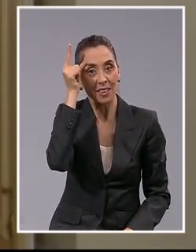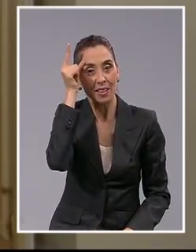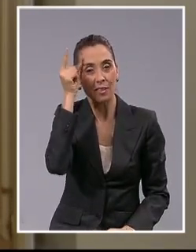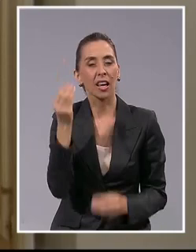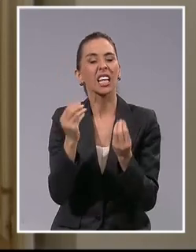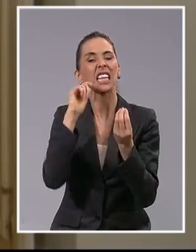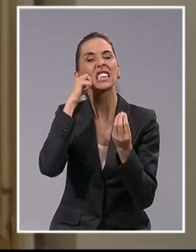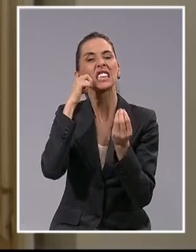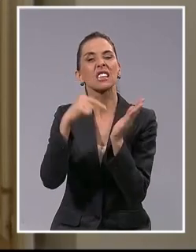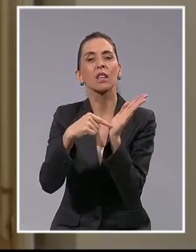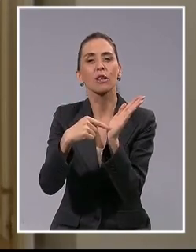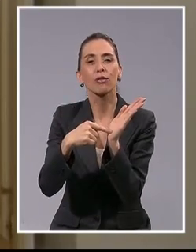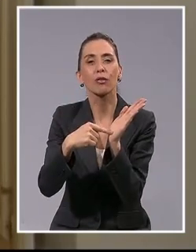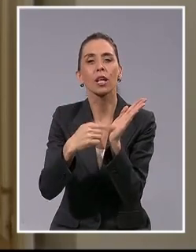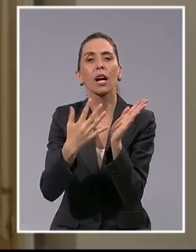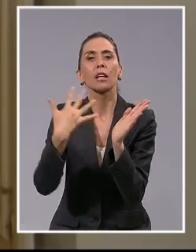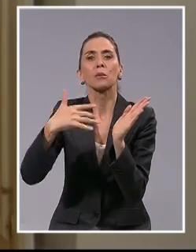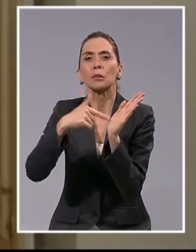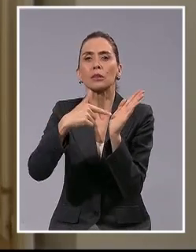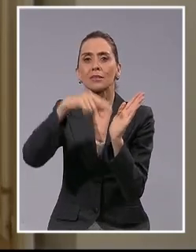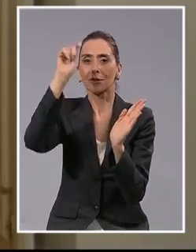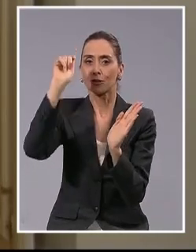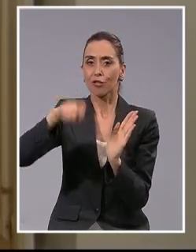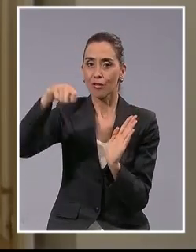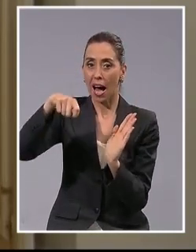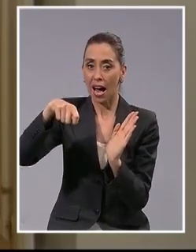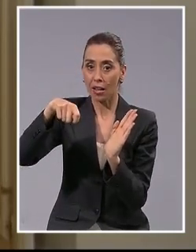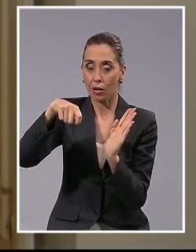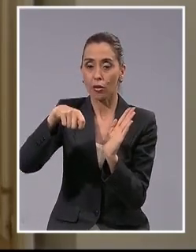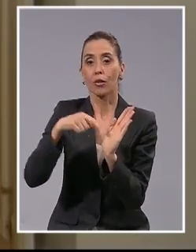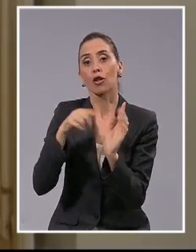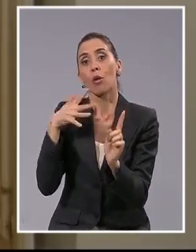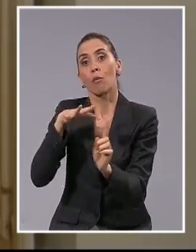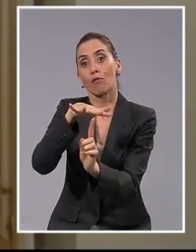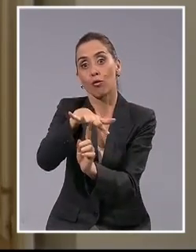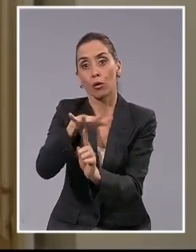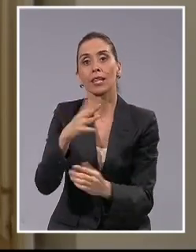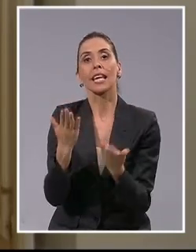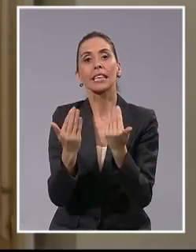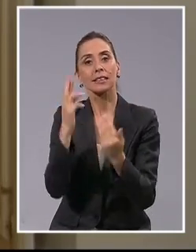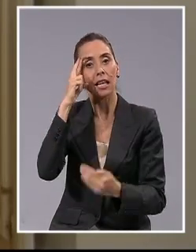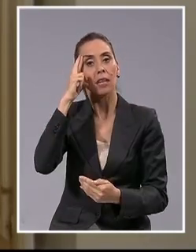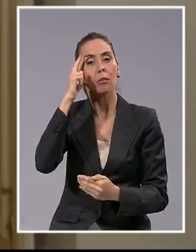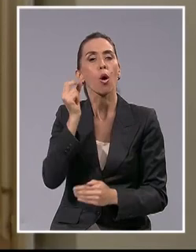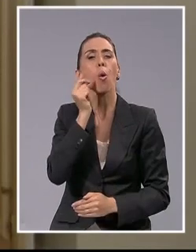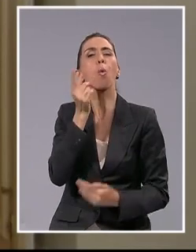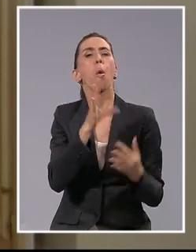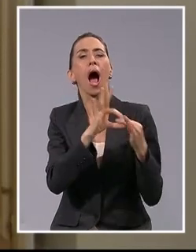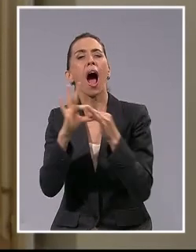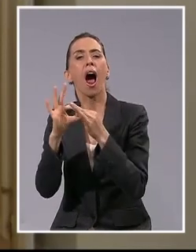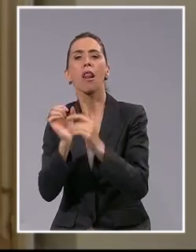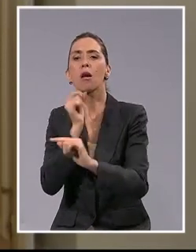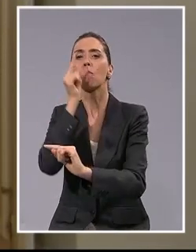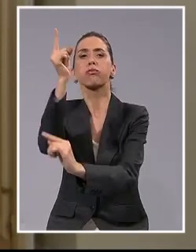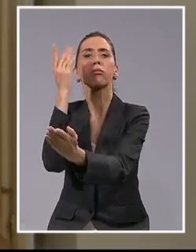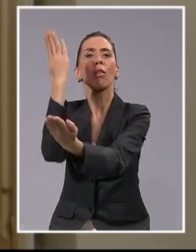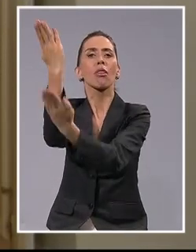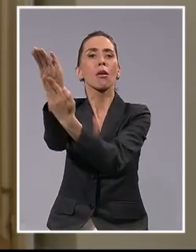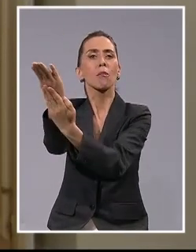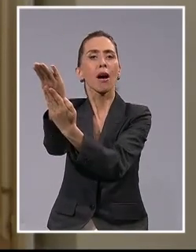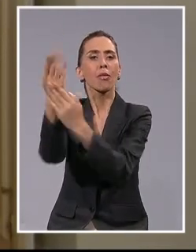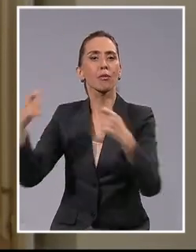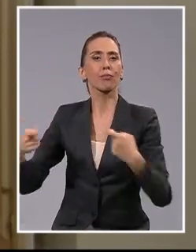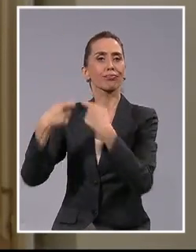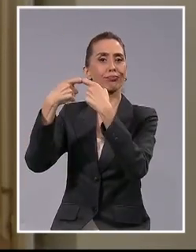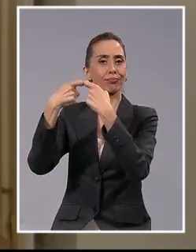significado y alcance de este fallo es necesario recordar cuál fue la controversia esencial sometida a la